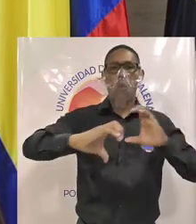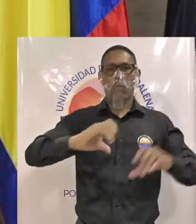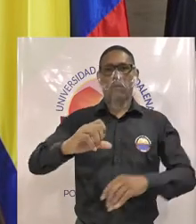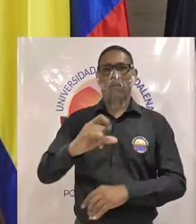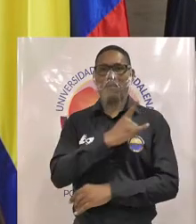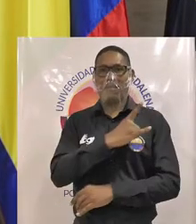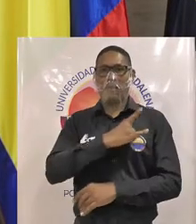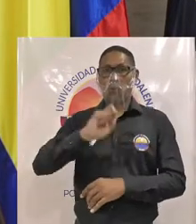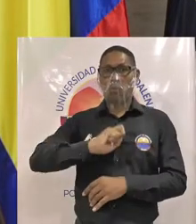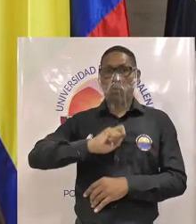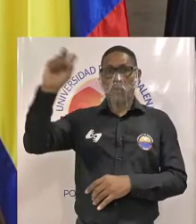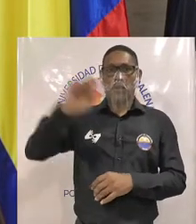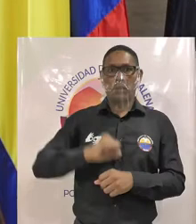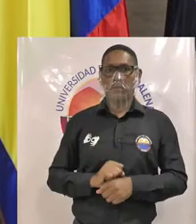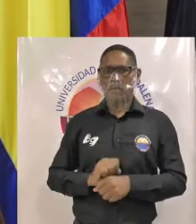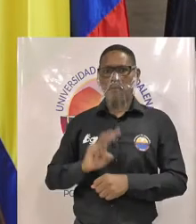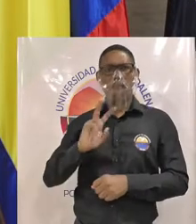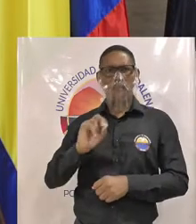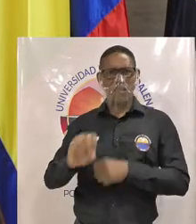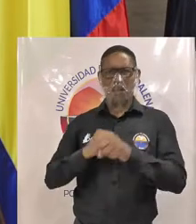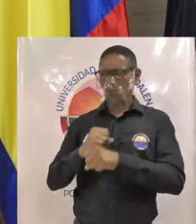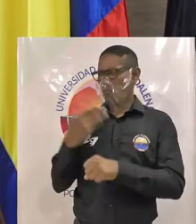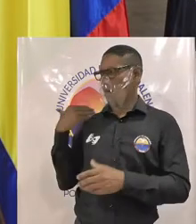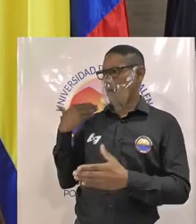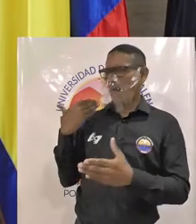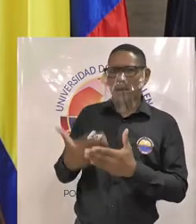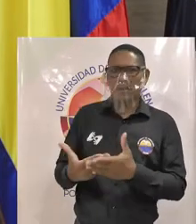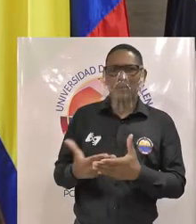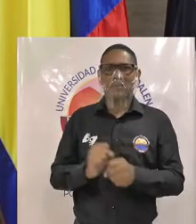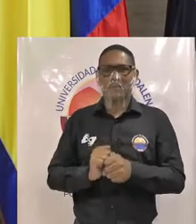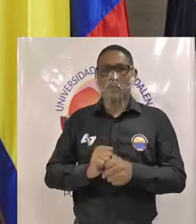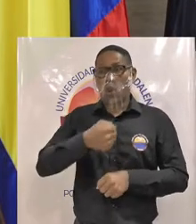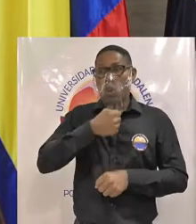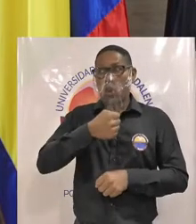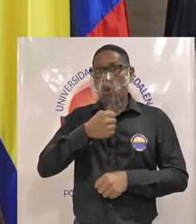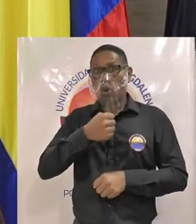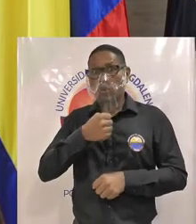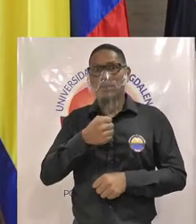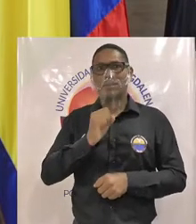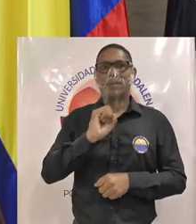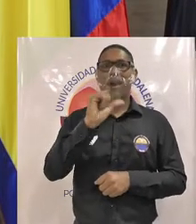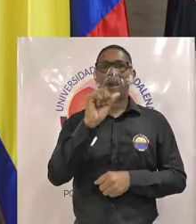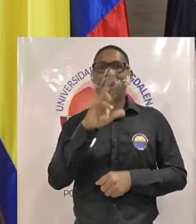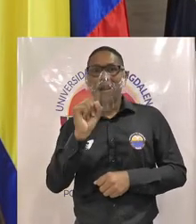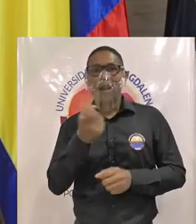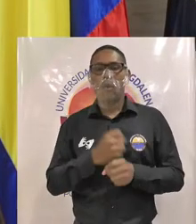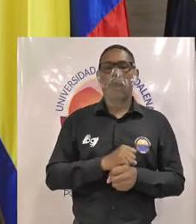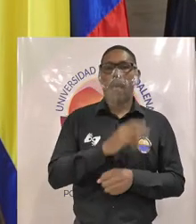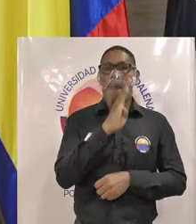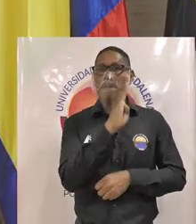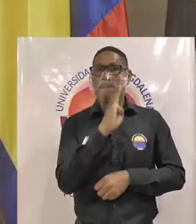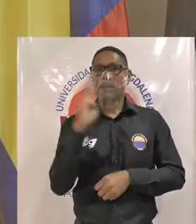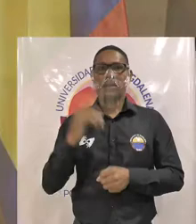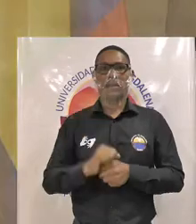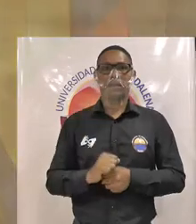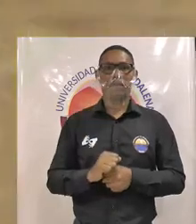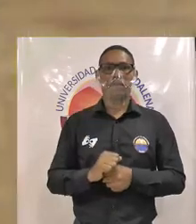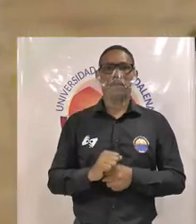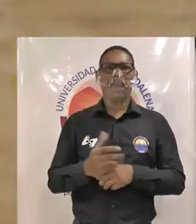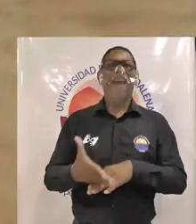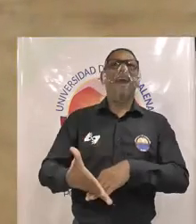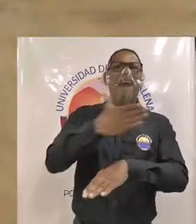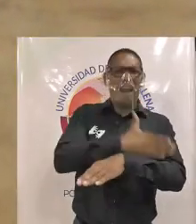fue director durante 20 años de Noticias Caracol Barranquilla y otros años, bastantes fue director de